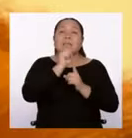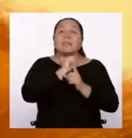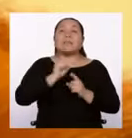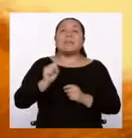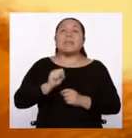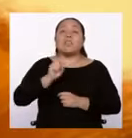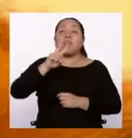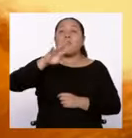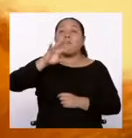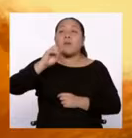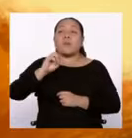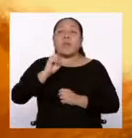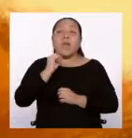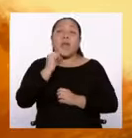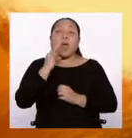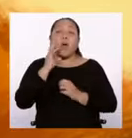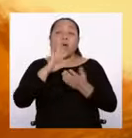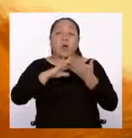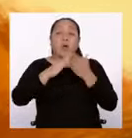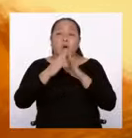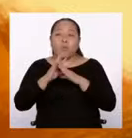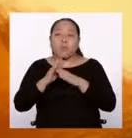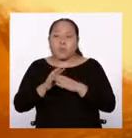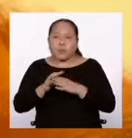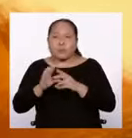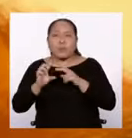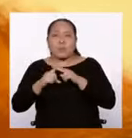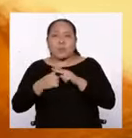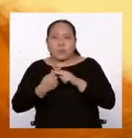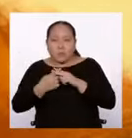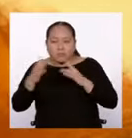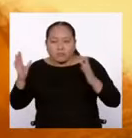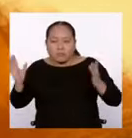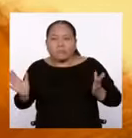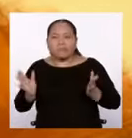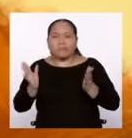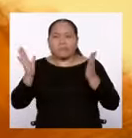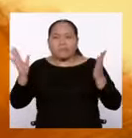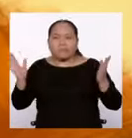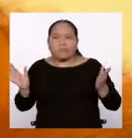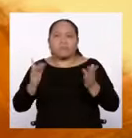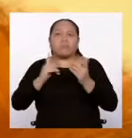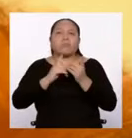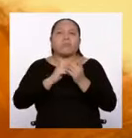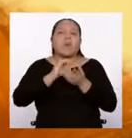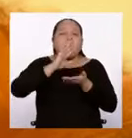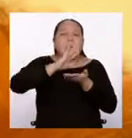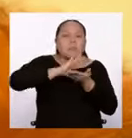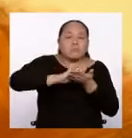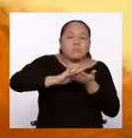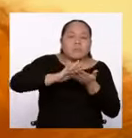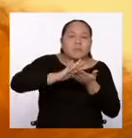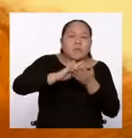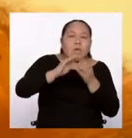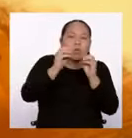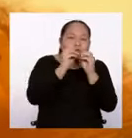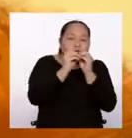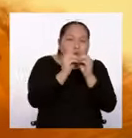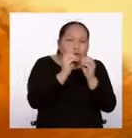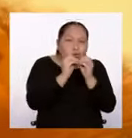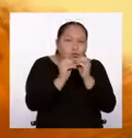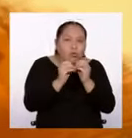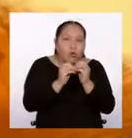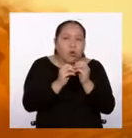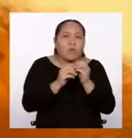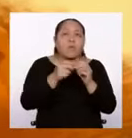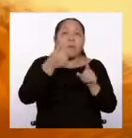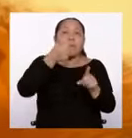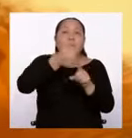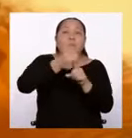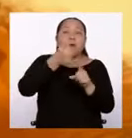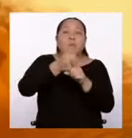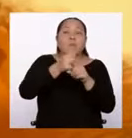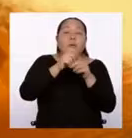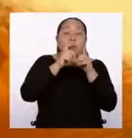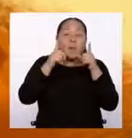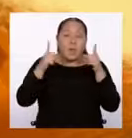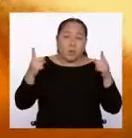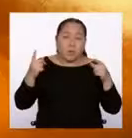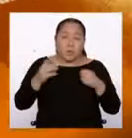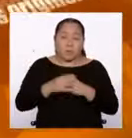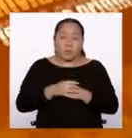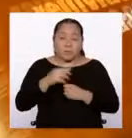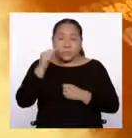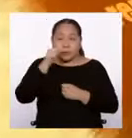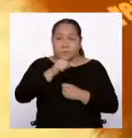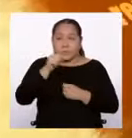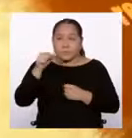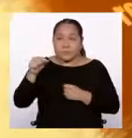empezaron a generar movimientos de reivindicación de sus lenguas originarias. Entre esos